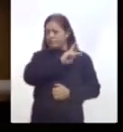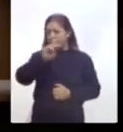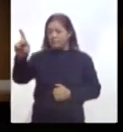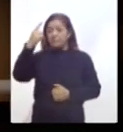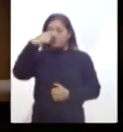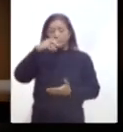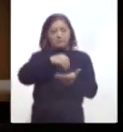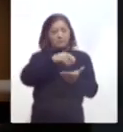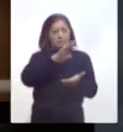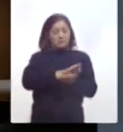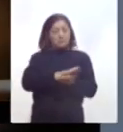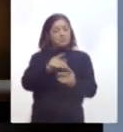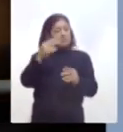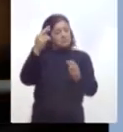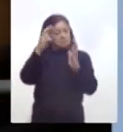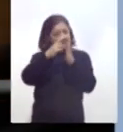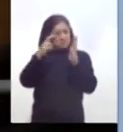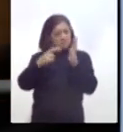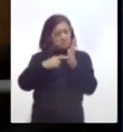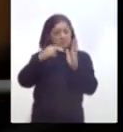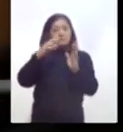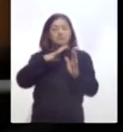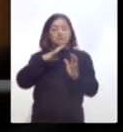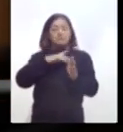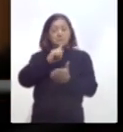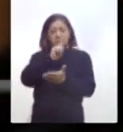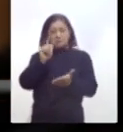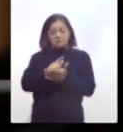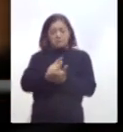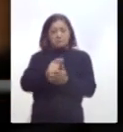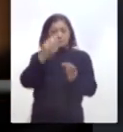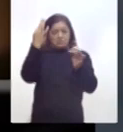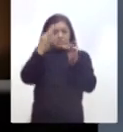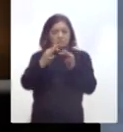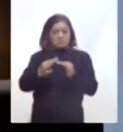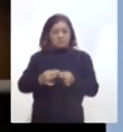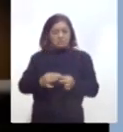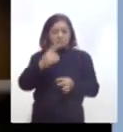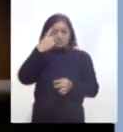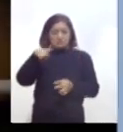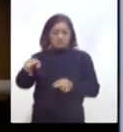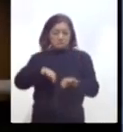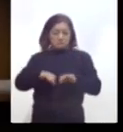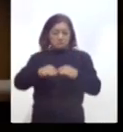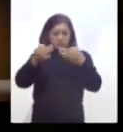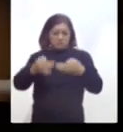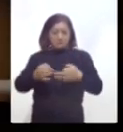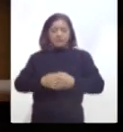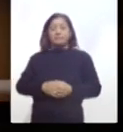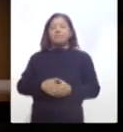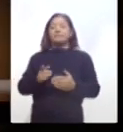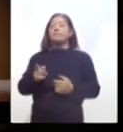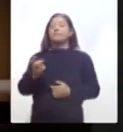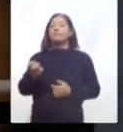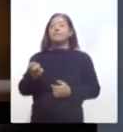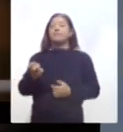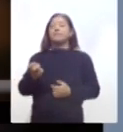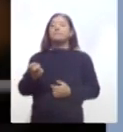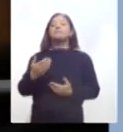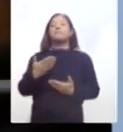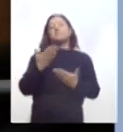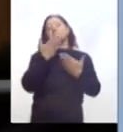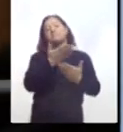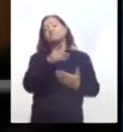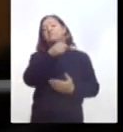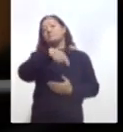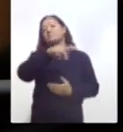de manera eficaz alineamientos que establece el registro con la finalidad de optimizar su desempeño. Por lo anterior, Akiahua Sánchez hizo un llamado a las policías